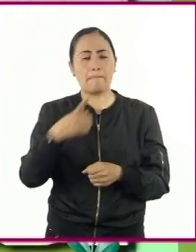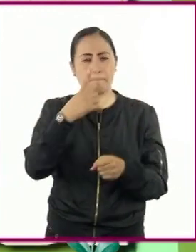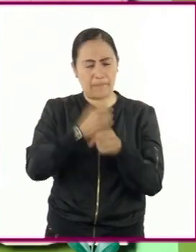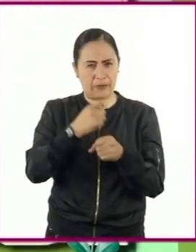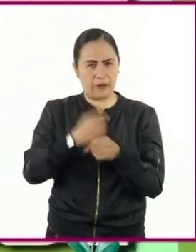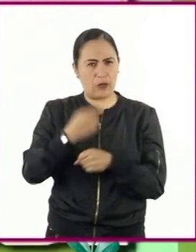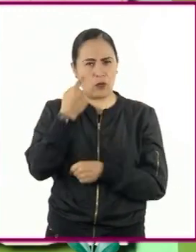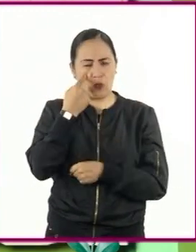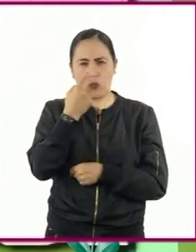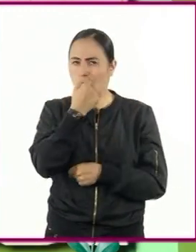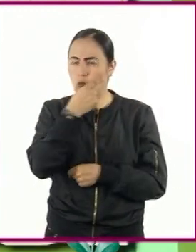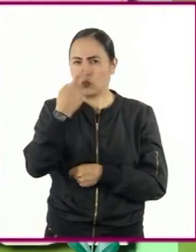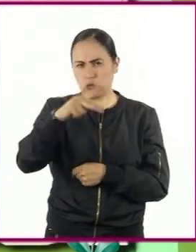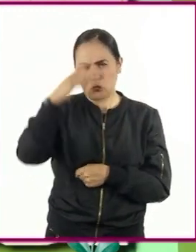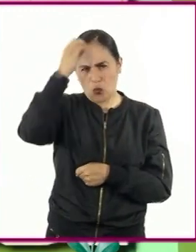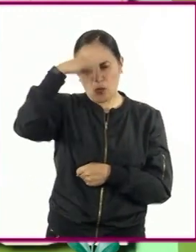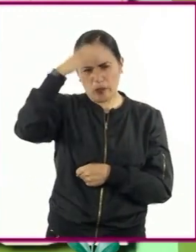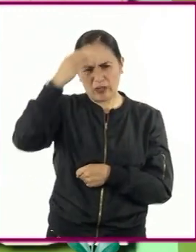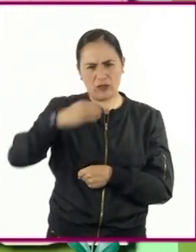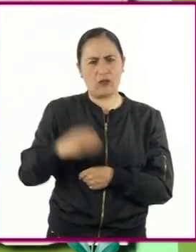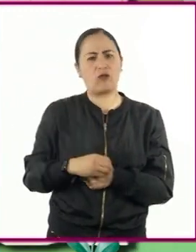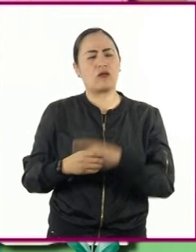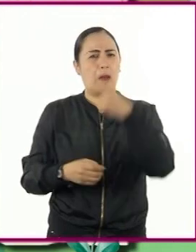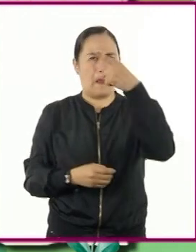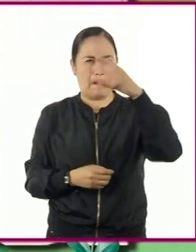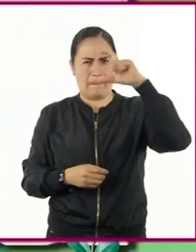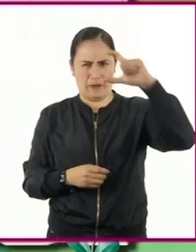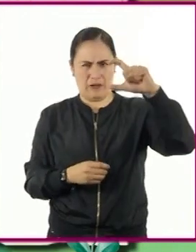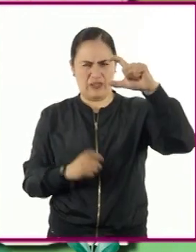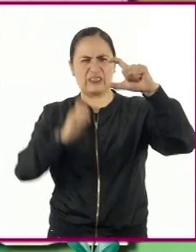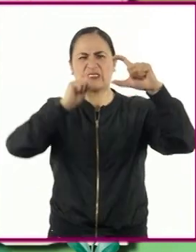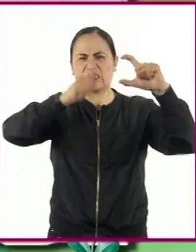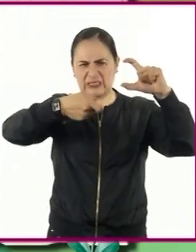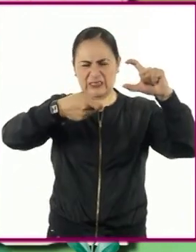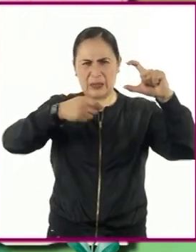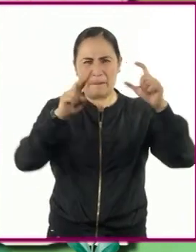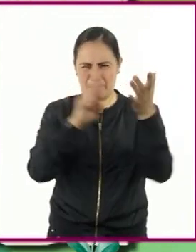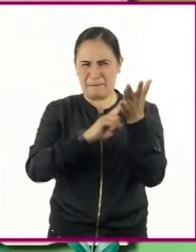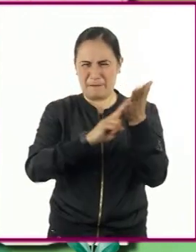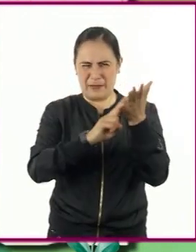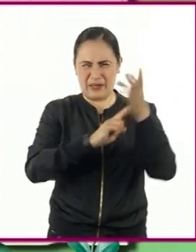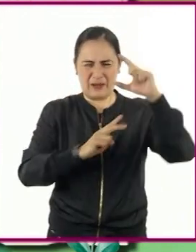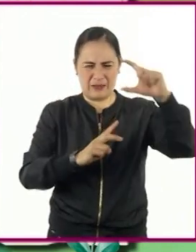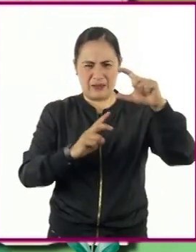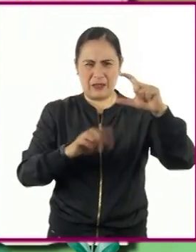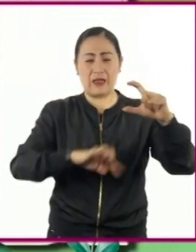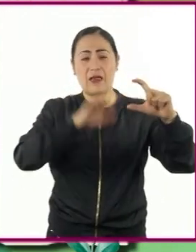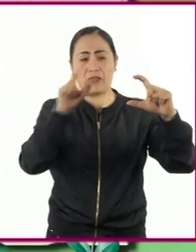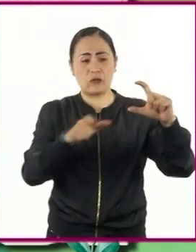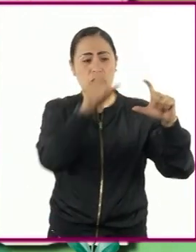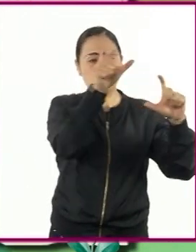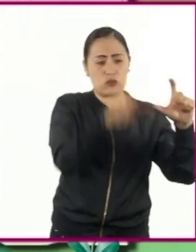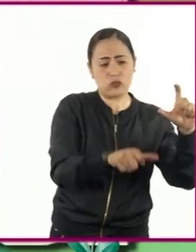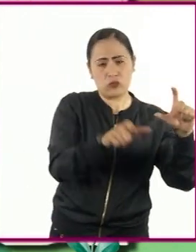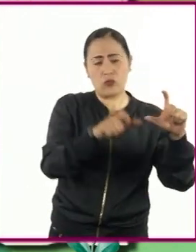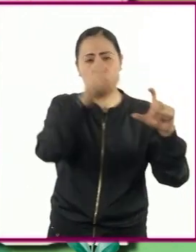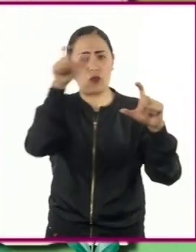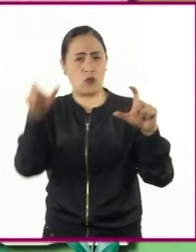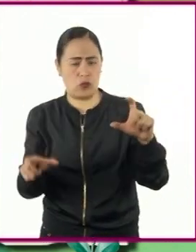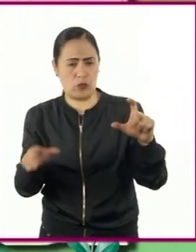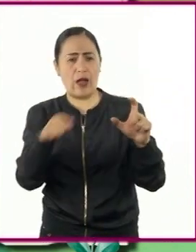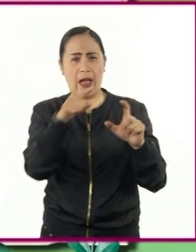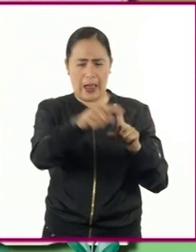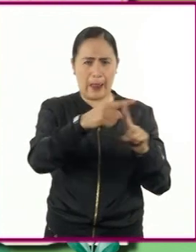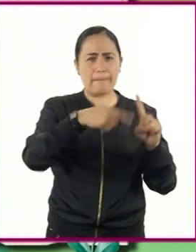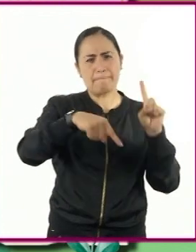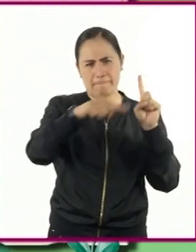qué es un organismo transgénico. Posteriormente, hagan dos columnas. En la primera, escriban las ventajas de los